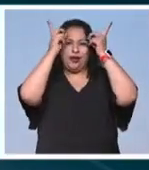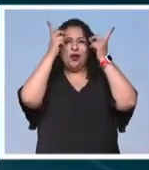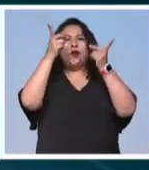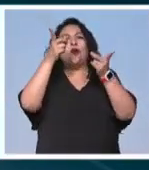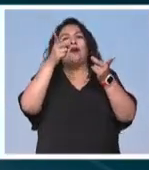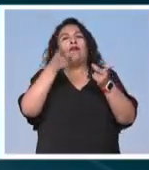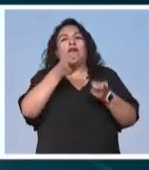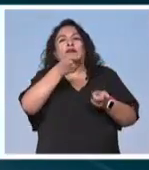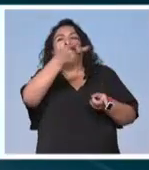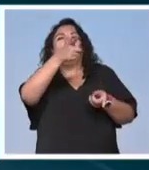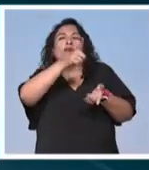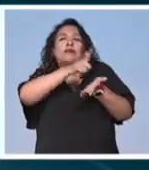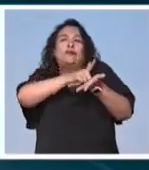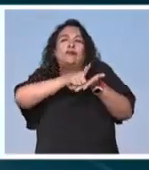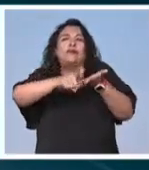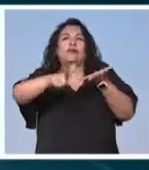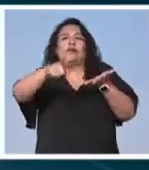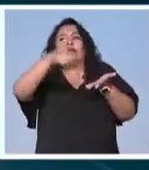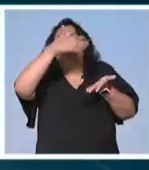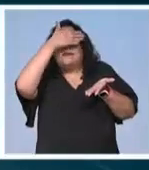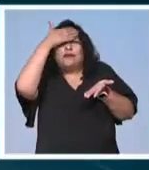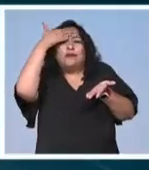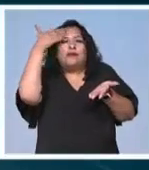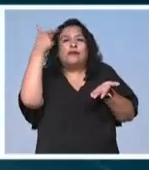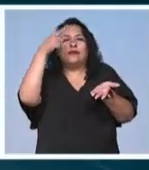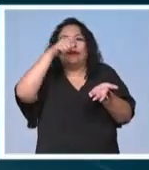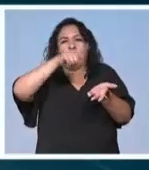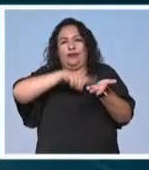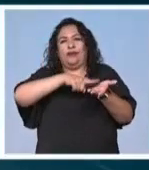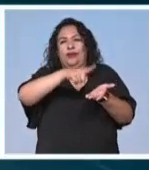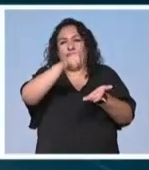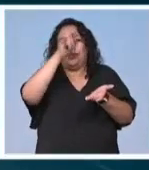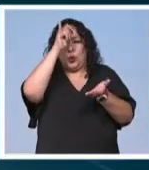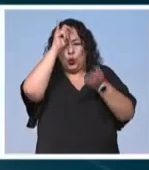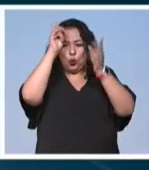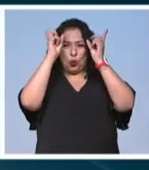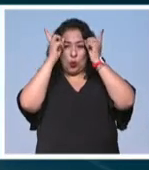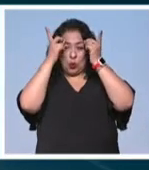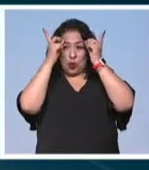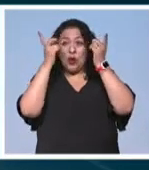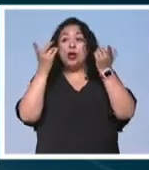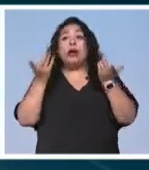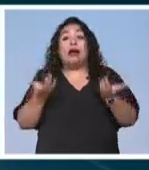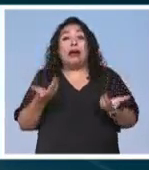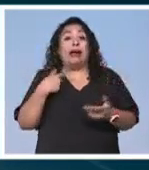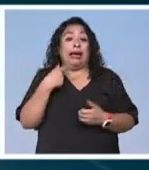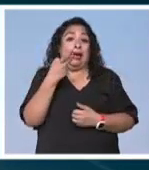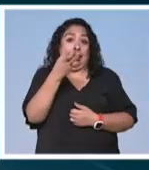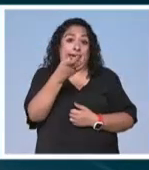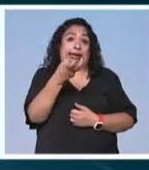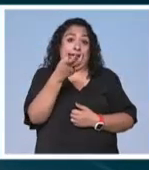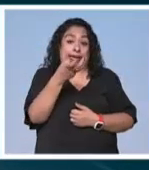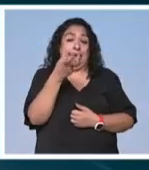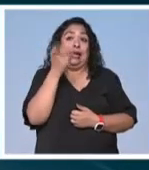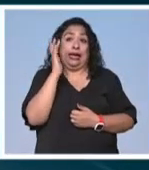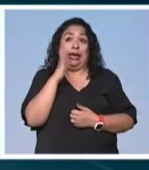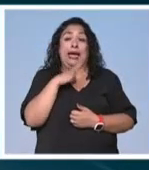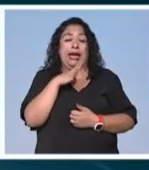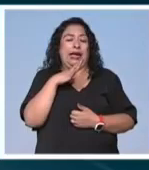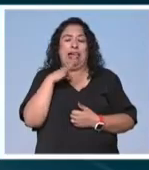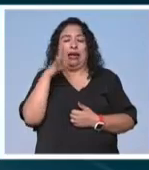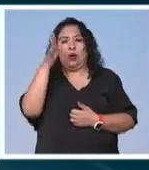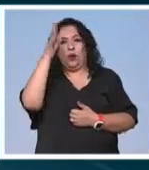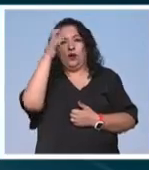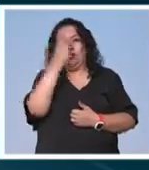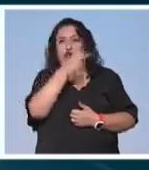pureza de la virgindad que encarna en sí el unicornio pues está oponiendo